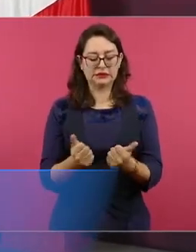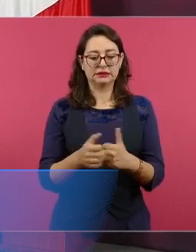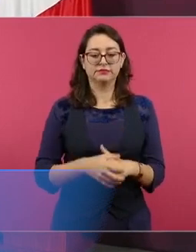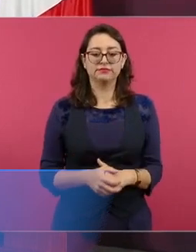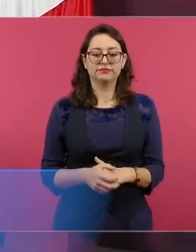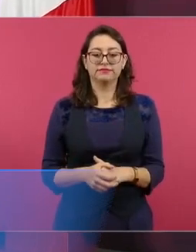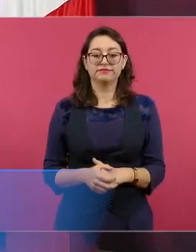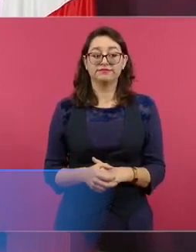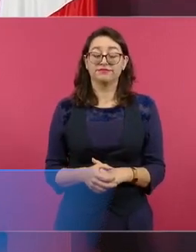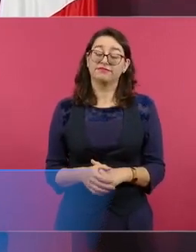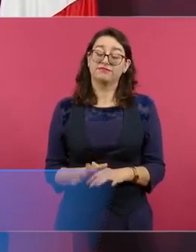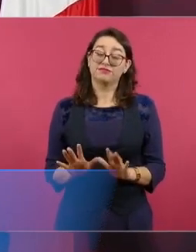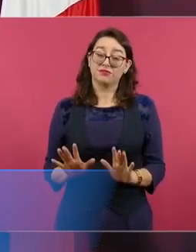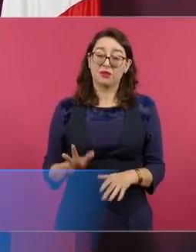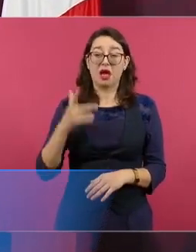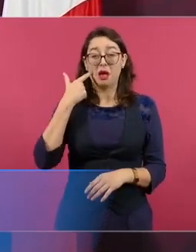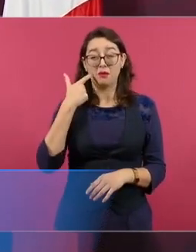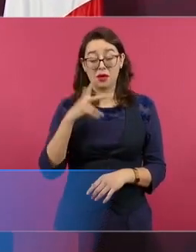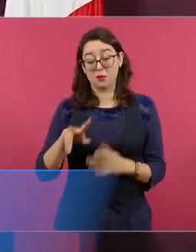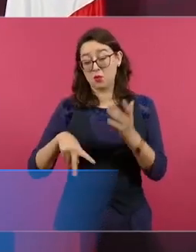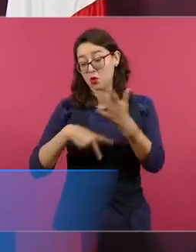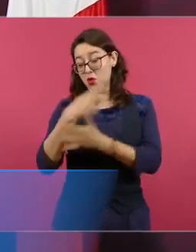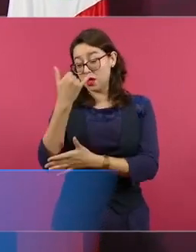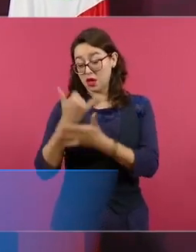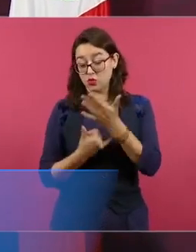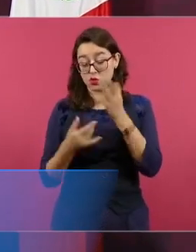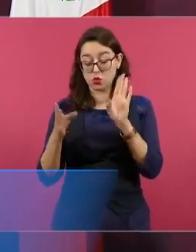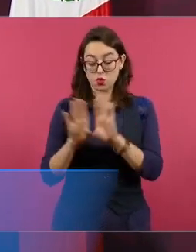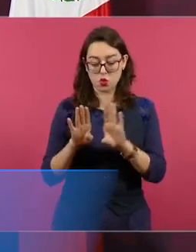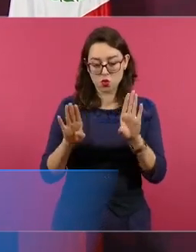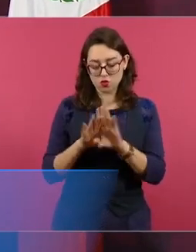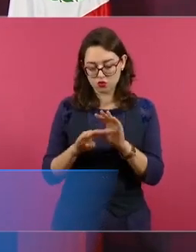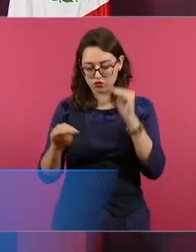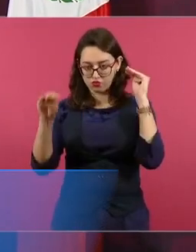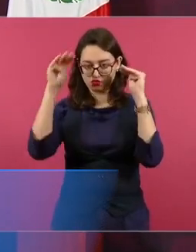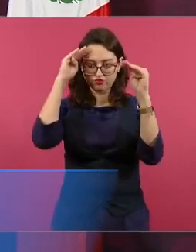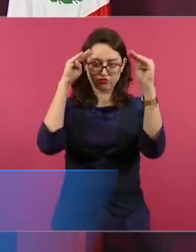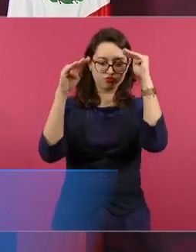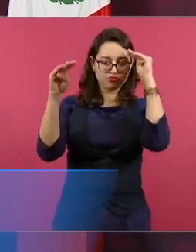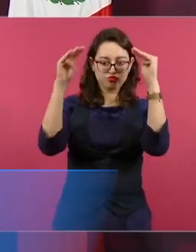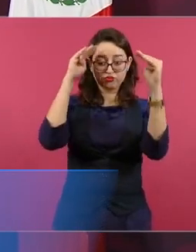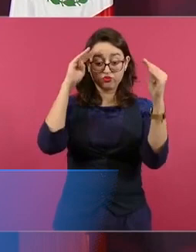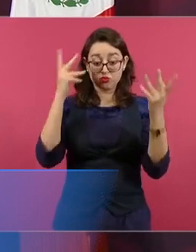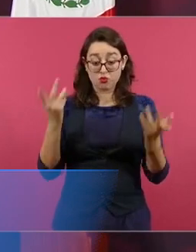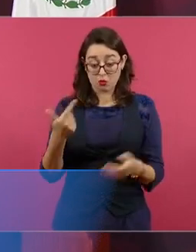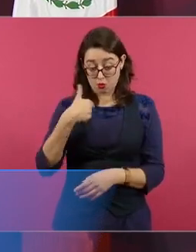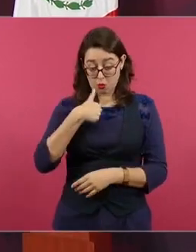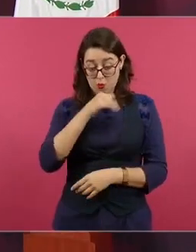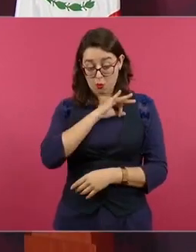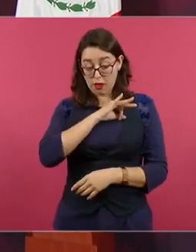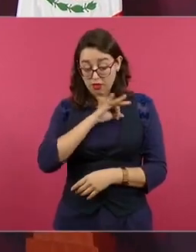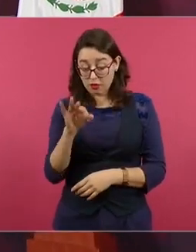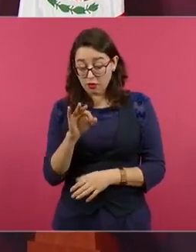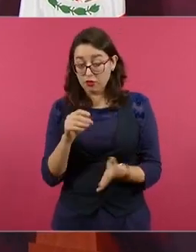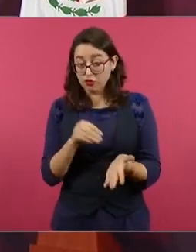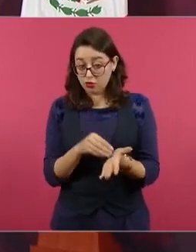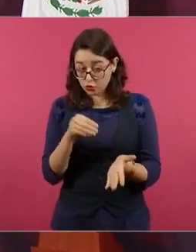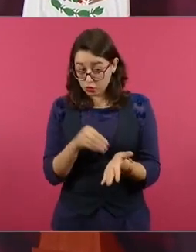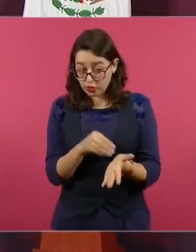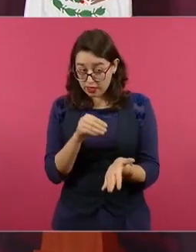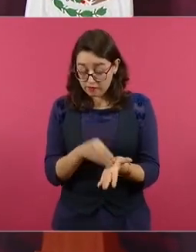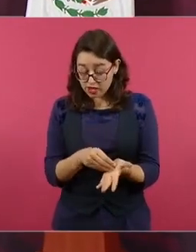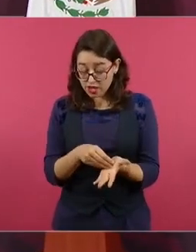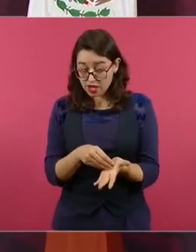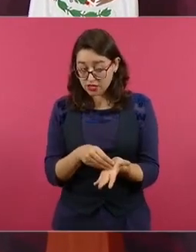si existen proyectos y qué podemos hacer en